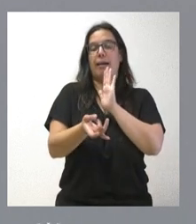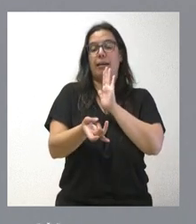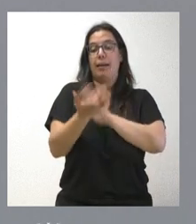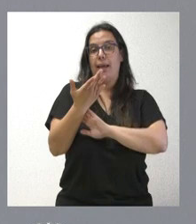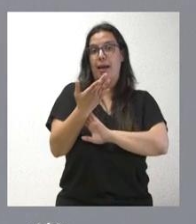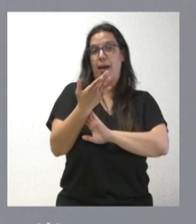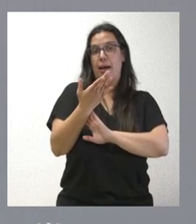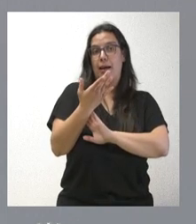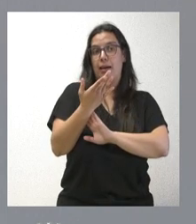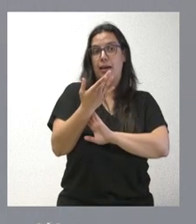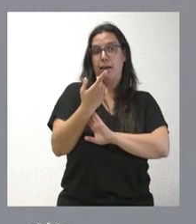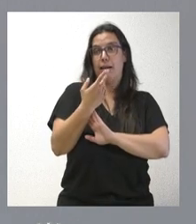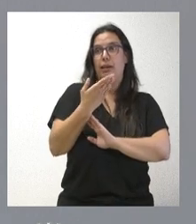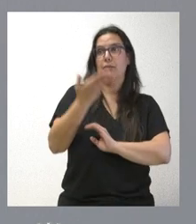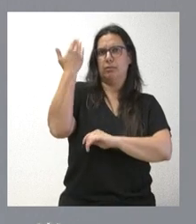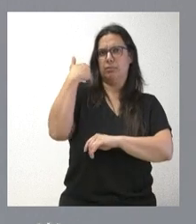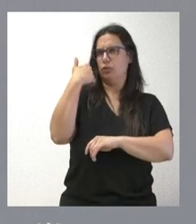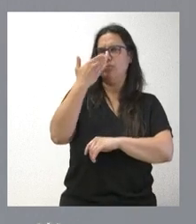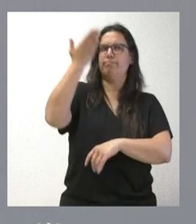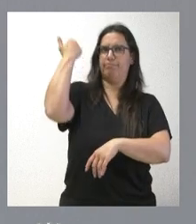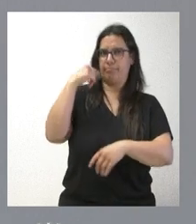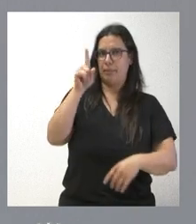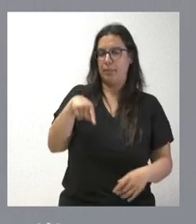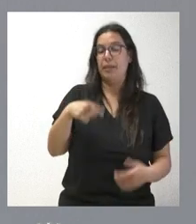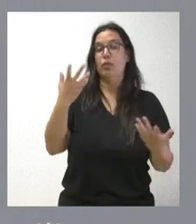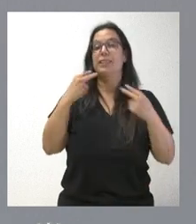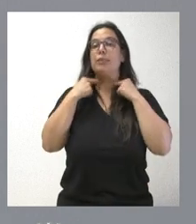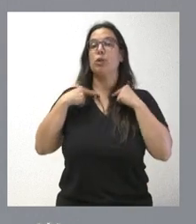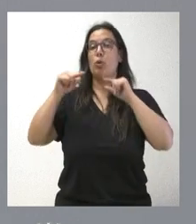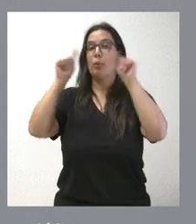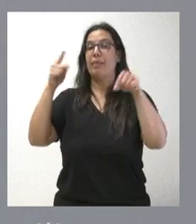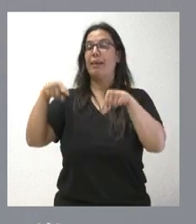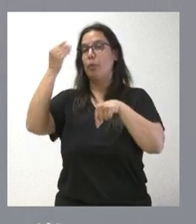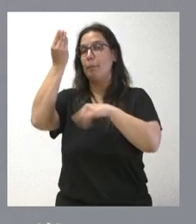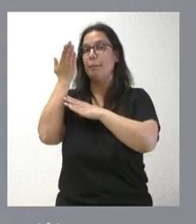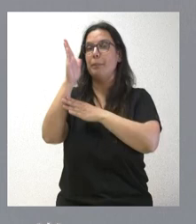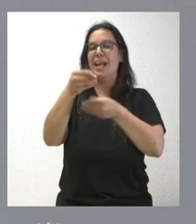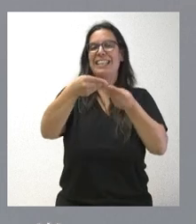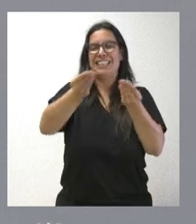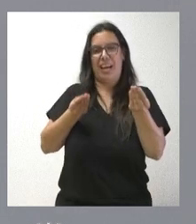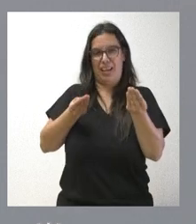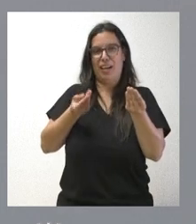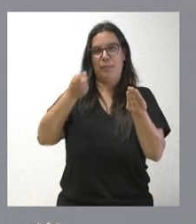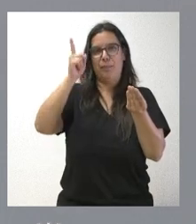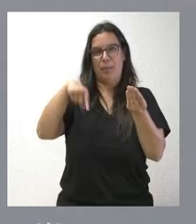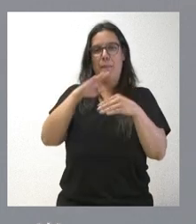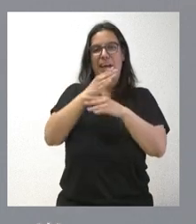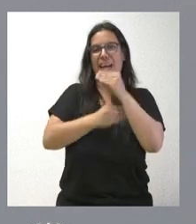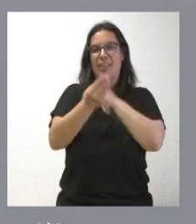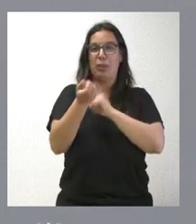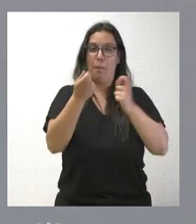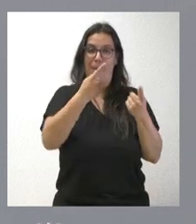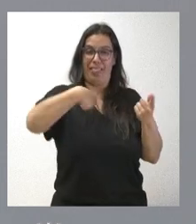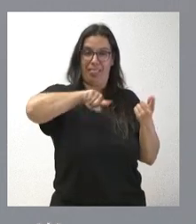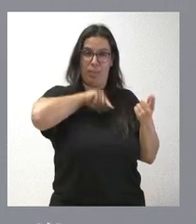el año anterior, pues recordarán ustedes que se planteó por parte de la diputación provincial un cheque, también nacimiento, parecido al que tenemos